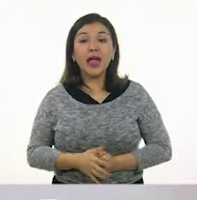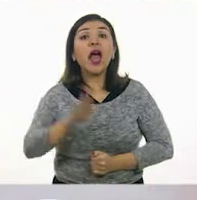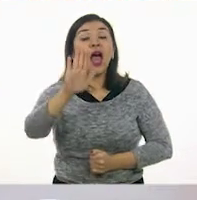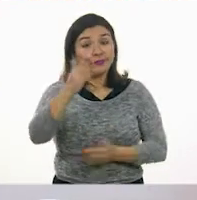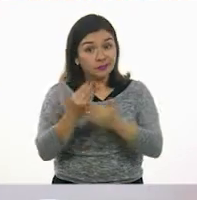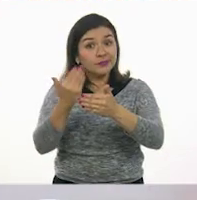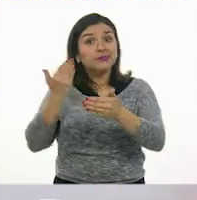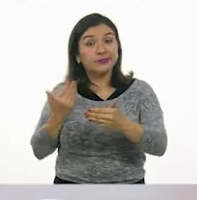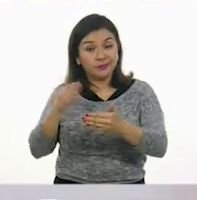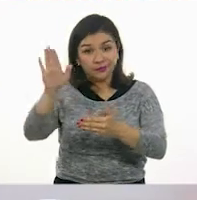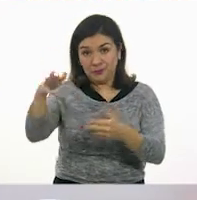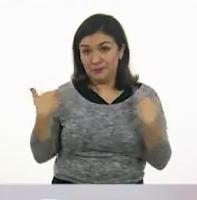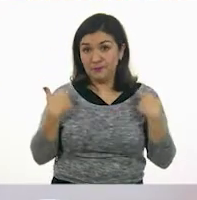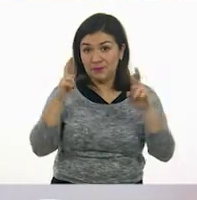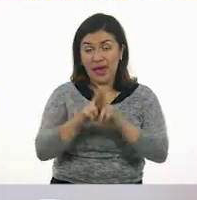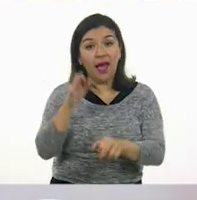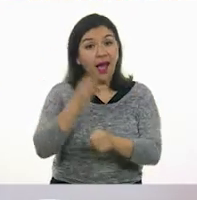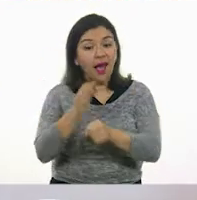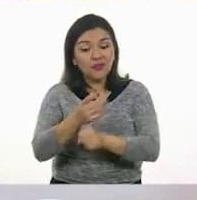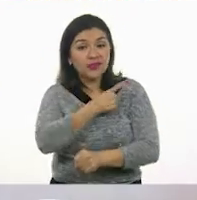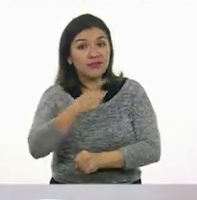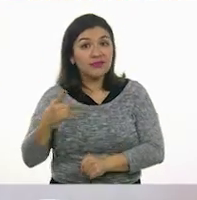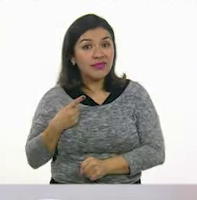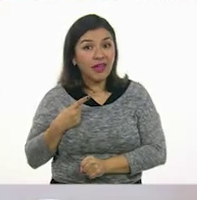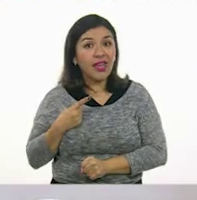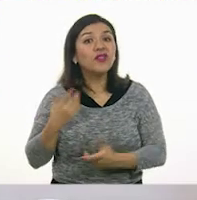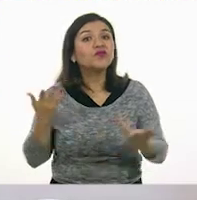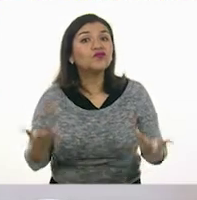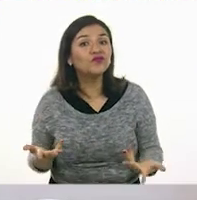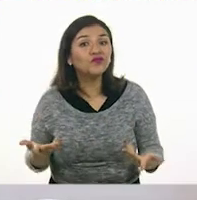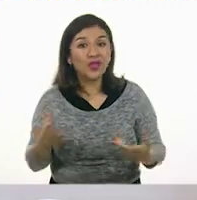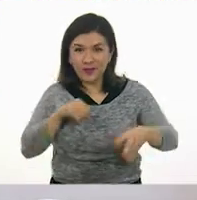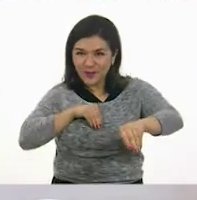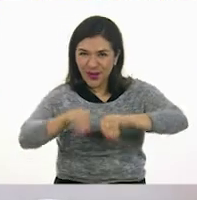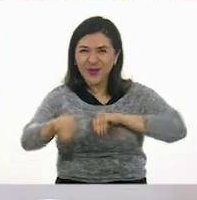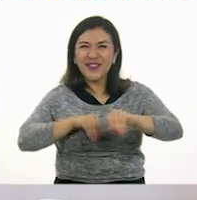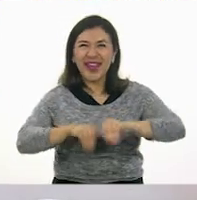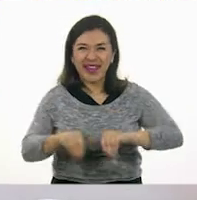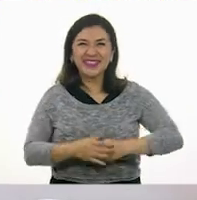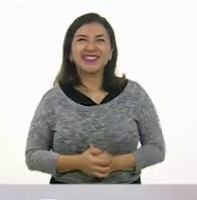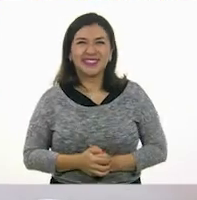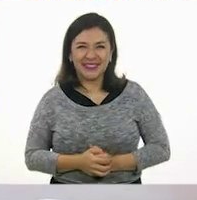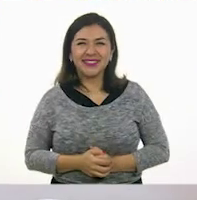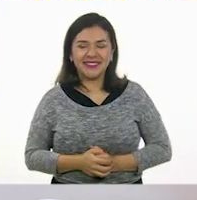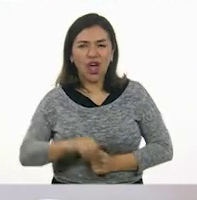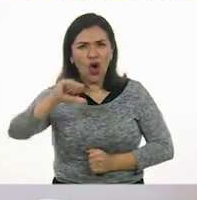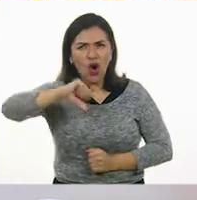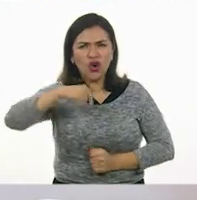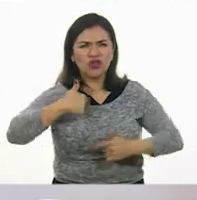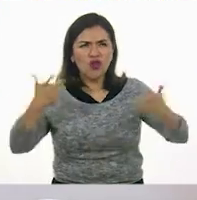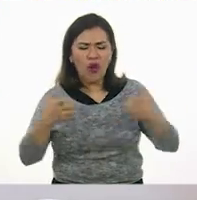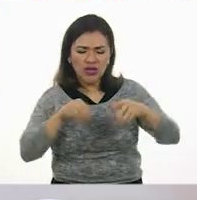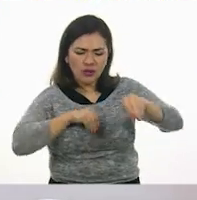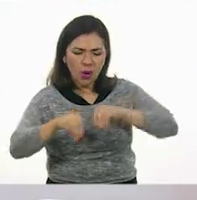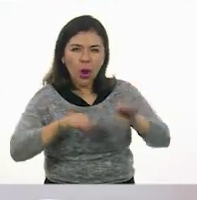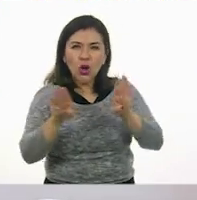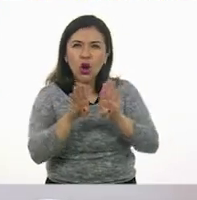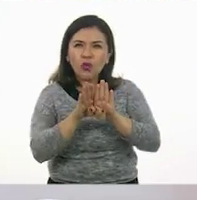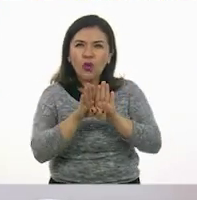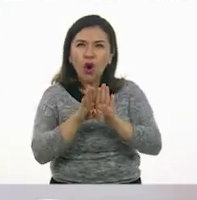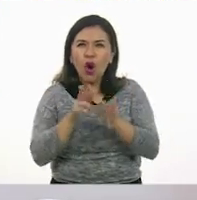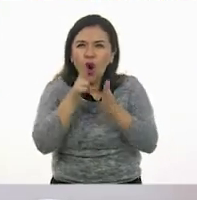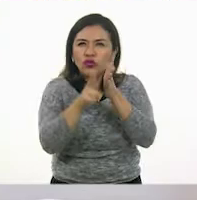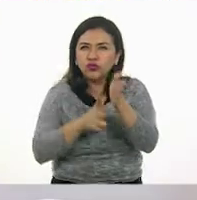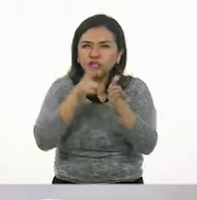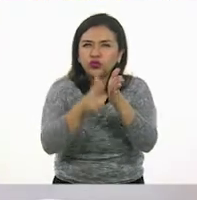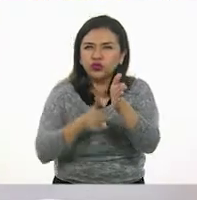Pero antes, maestra Rosalba, ha llegado el momento de... ¡Movernos! ¡Movernos! Y hoy yo me voy a mover como una máquina de